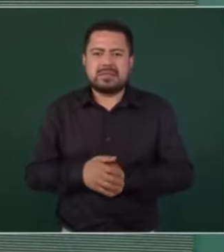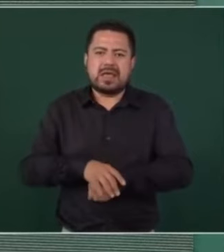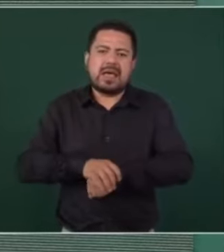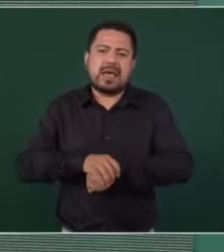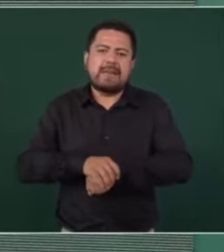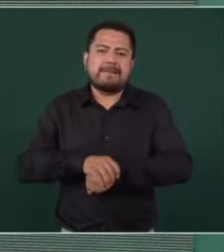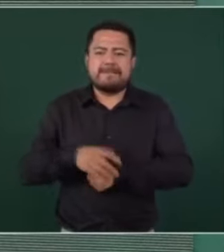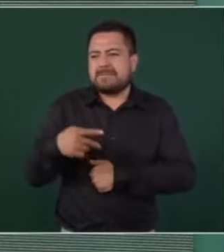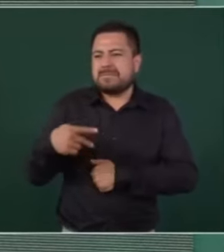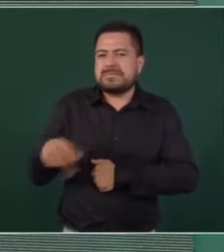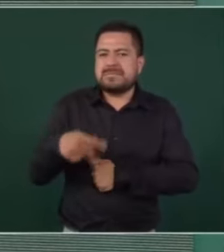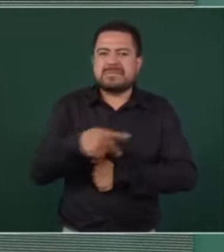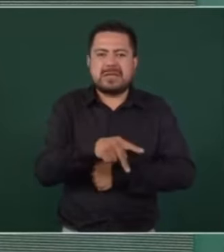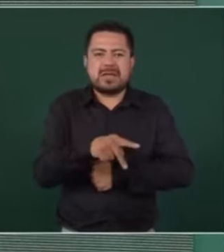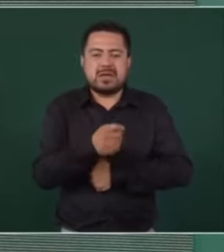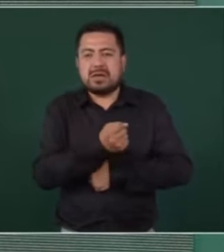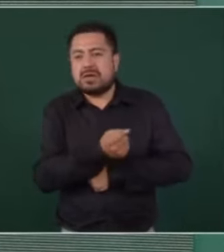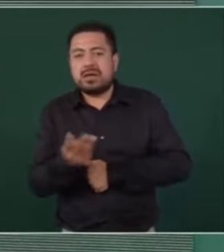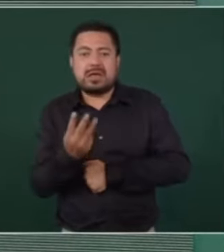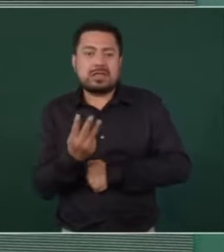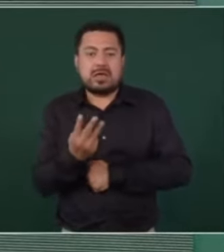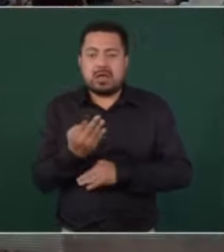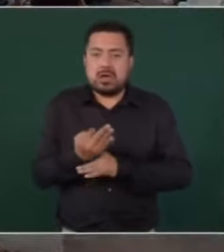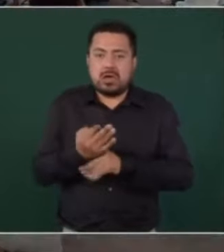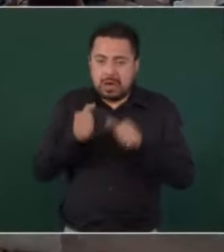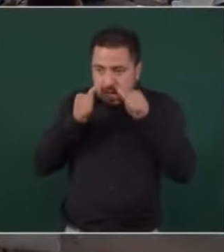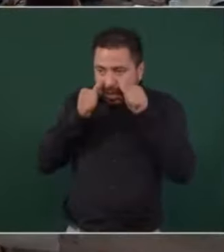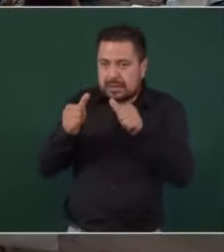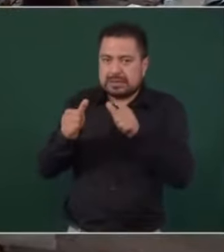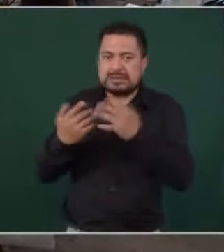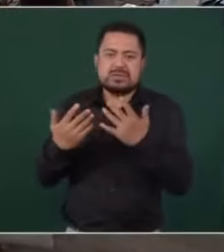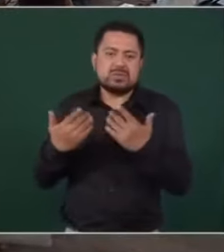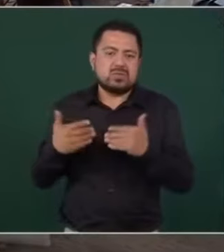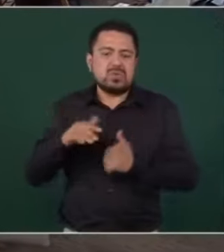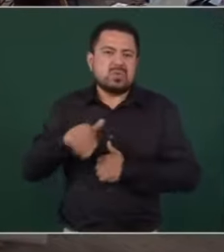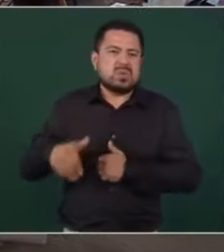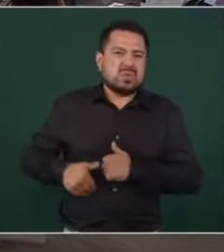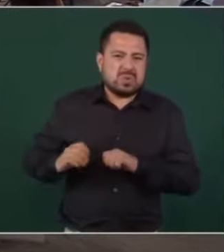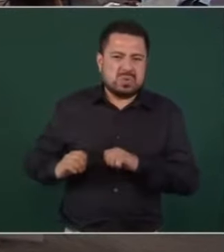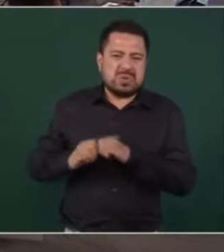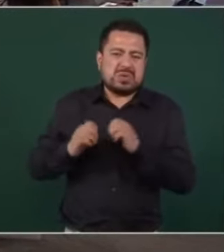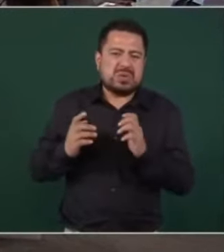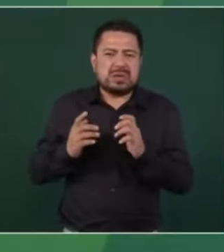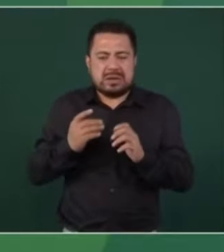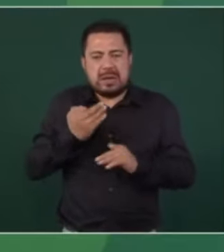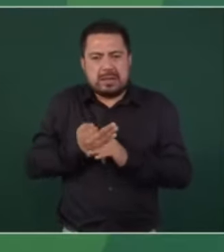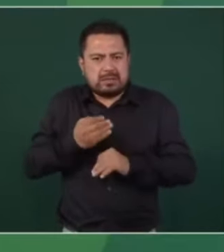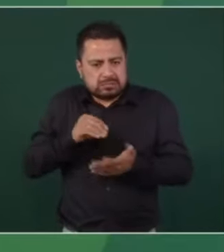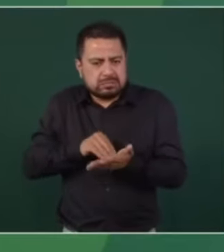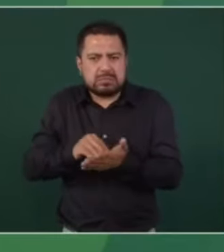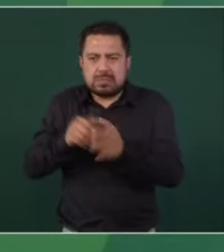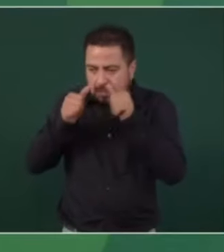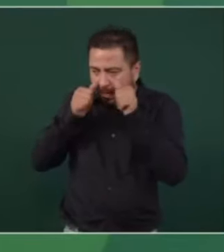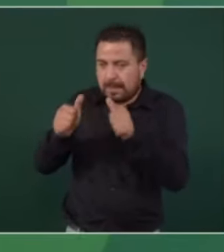amigos. Hay tres que están siendo atendidos, heridos, también estamos pendientes y mucha